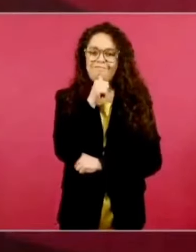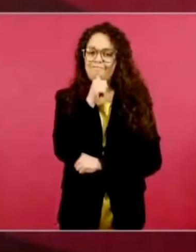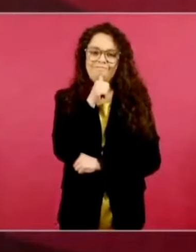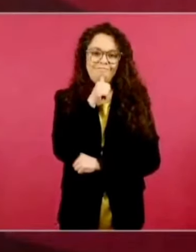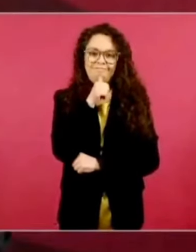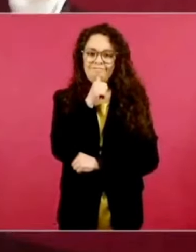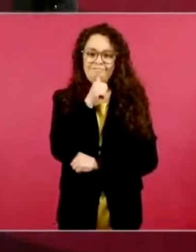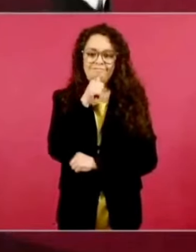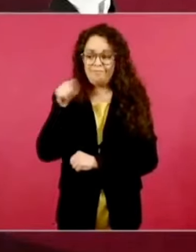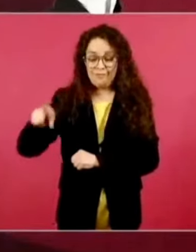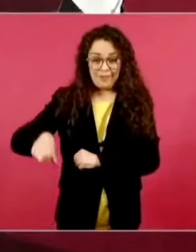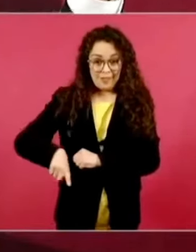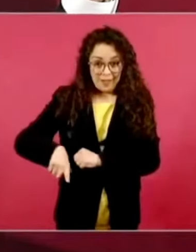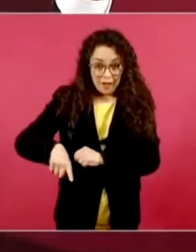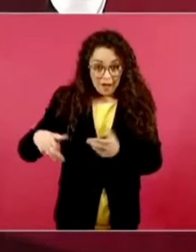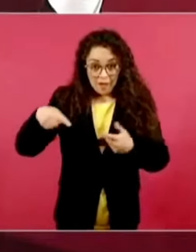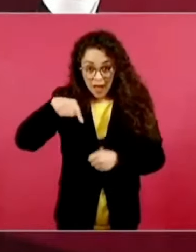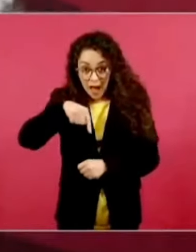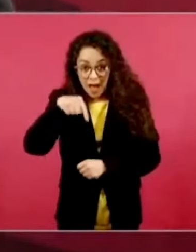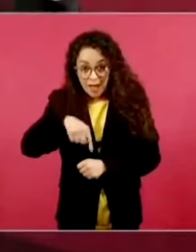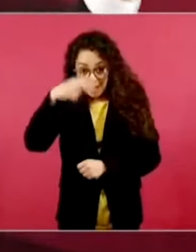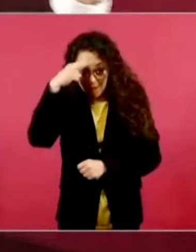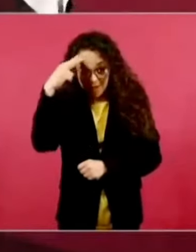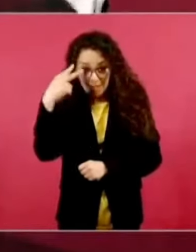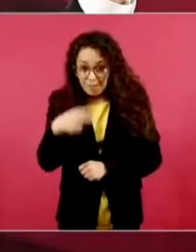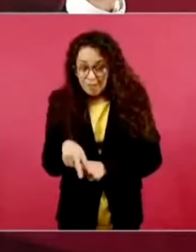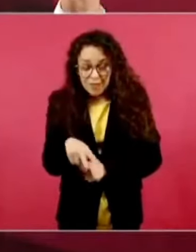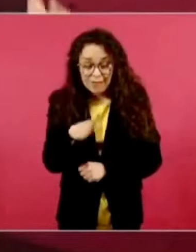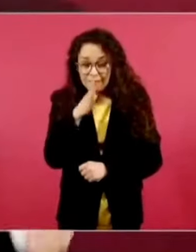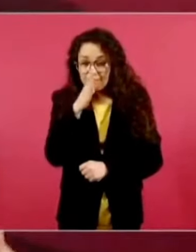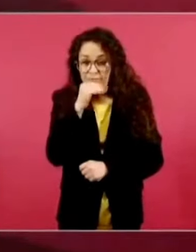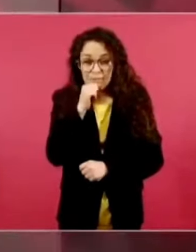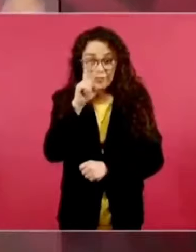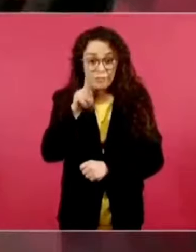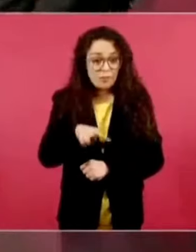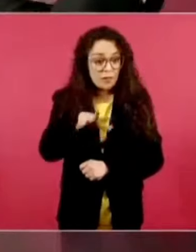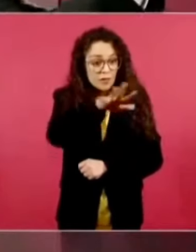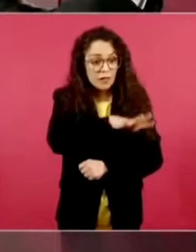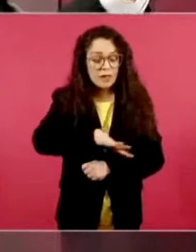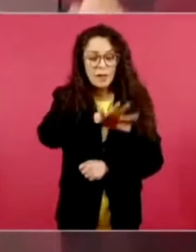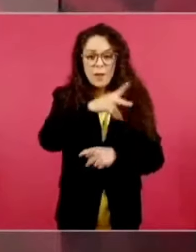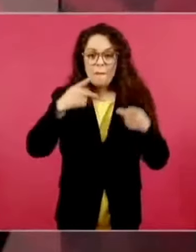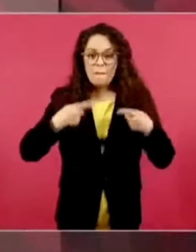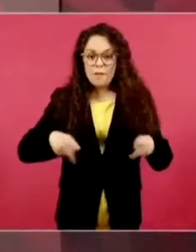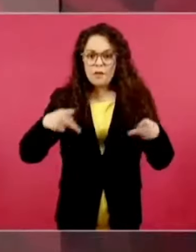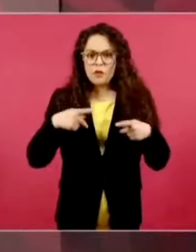Este gran país, con un pueblo excepcional, honesto.